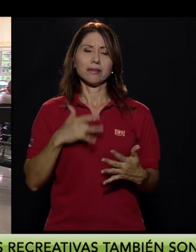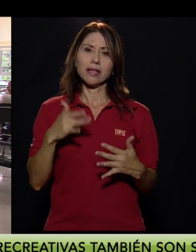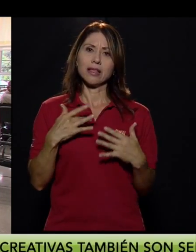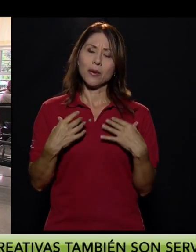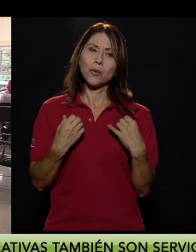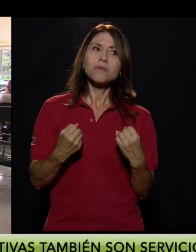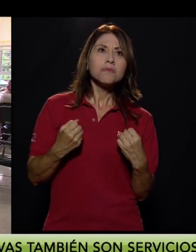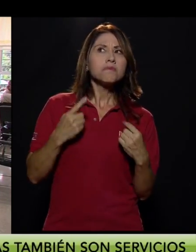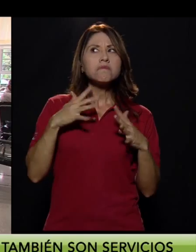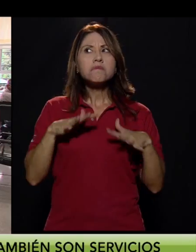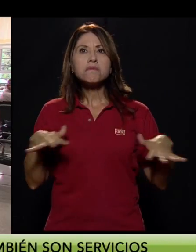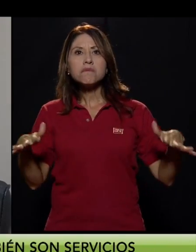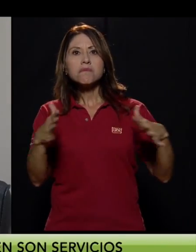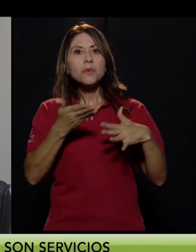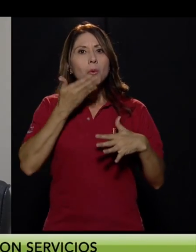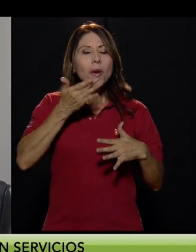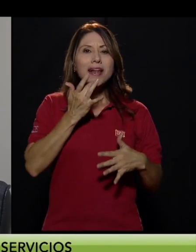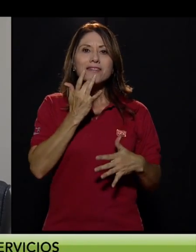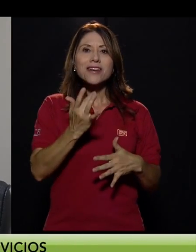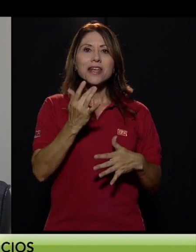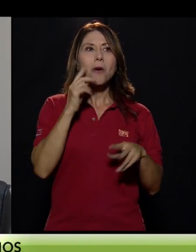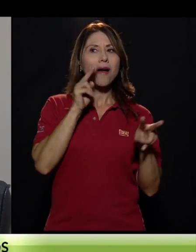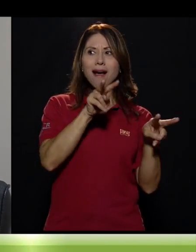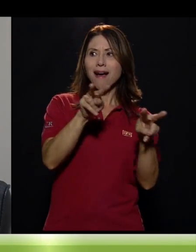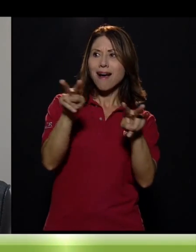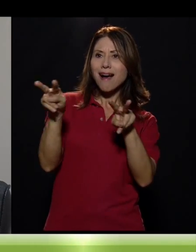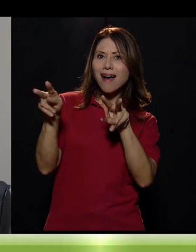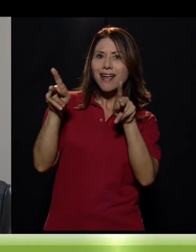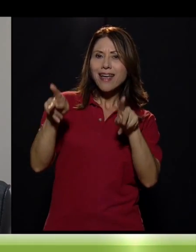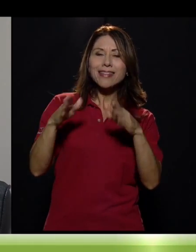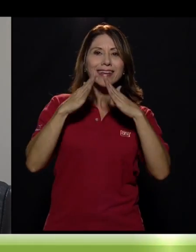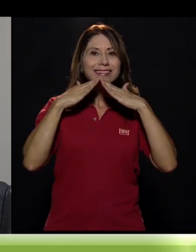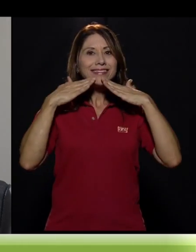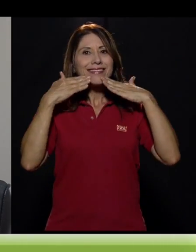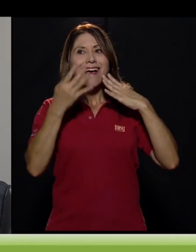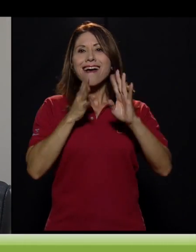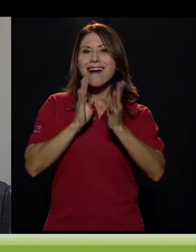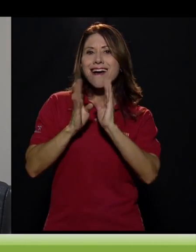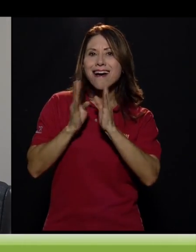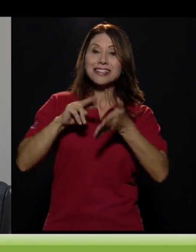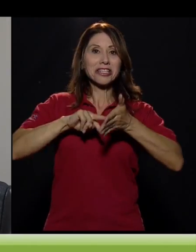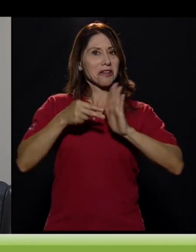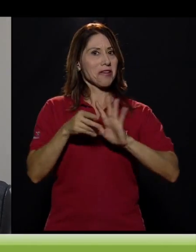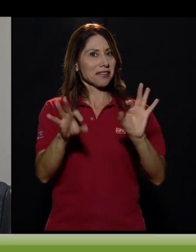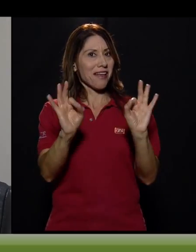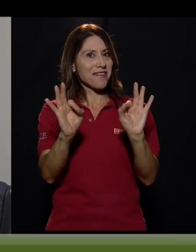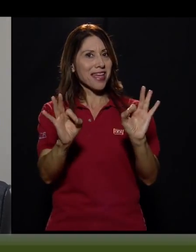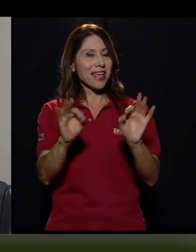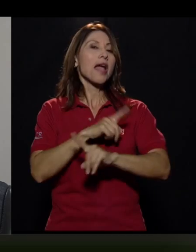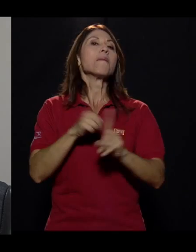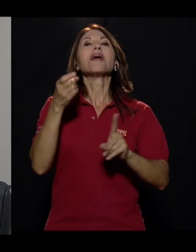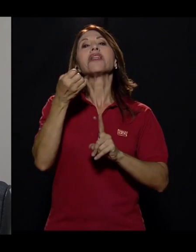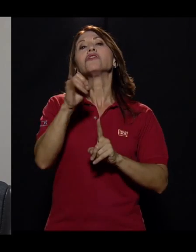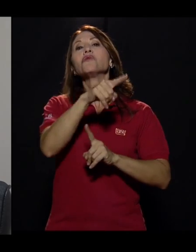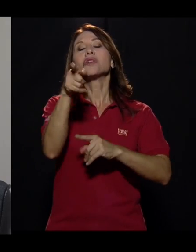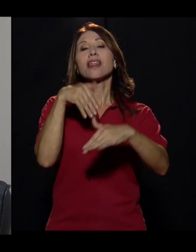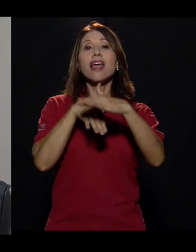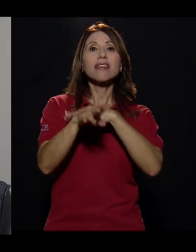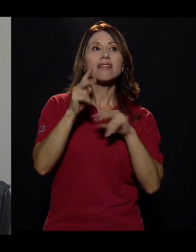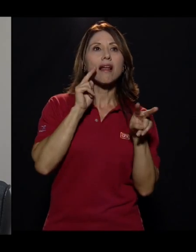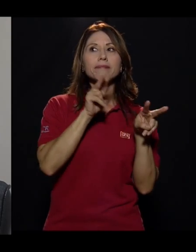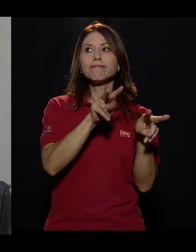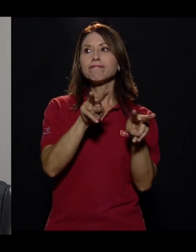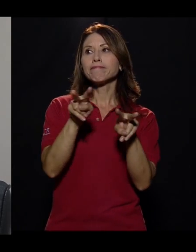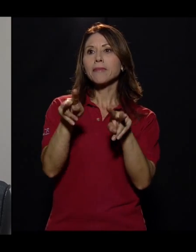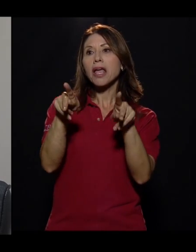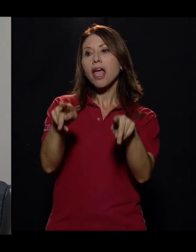al lugar y si huele rico, si usted ve a la gente sonriendo, si ve la gente conversando con usted, son indicios de que algo está bien. Pero